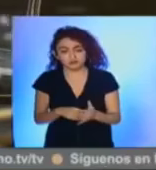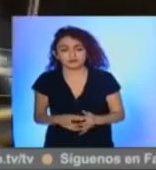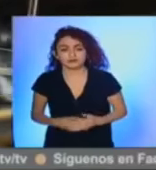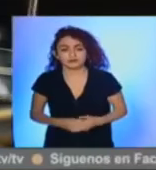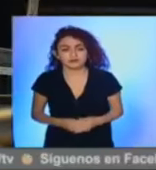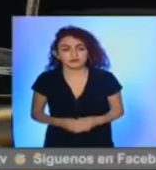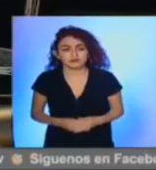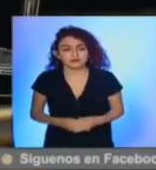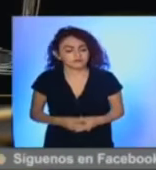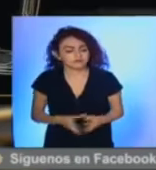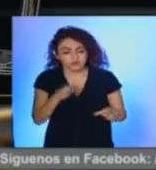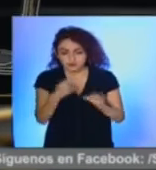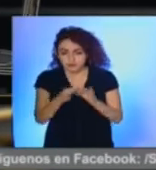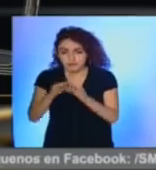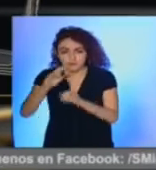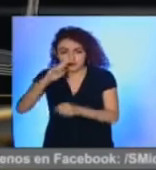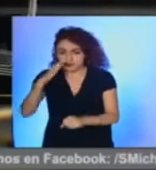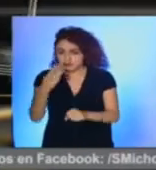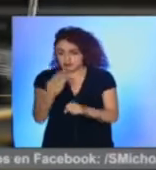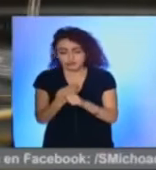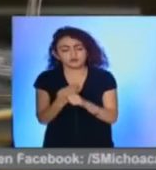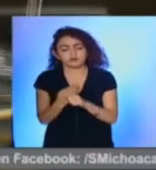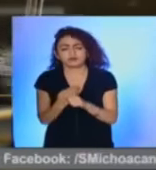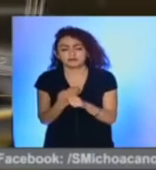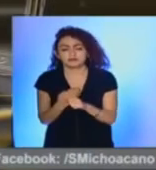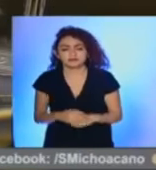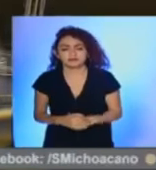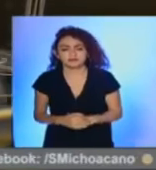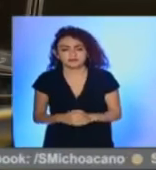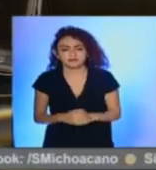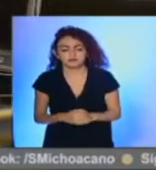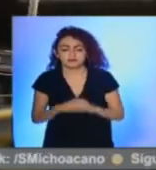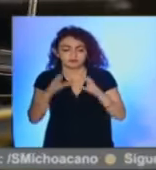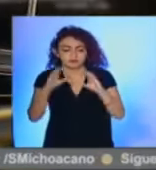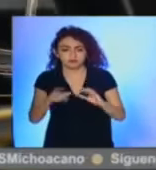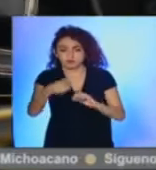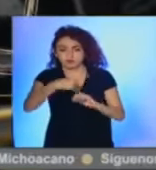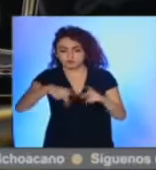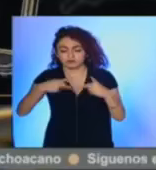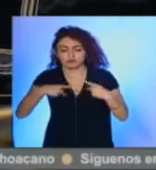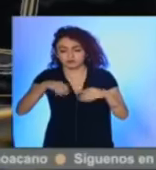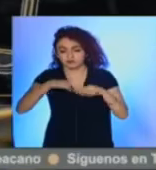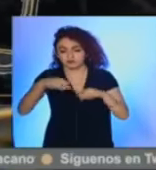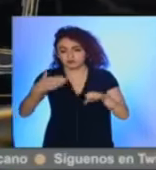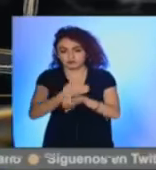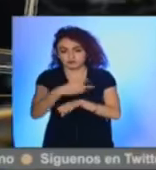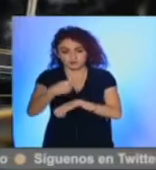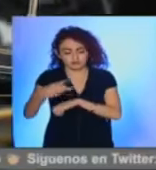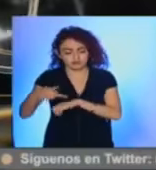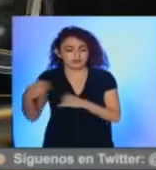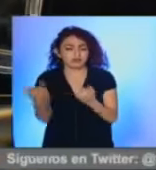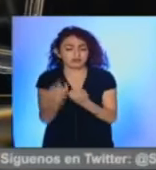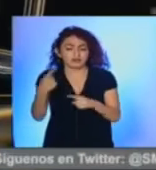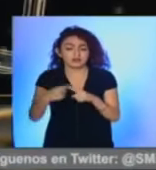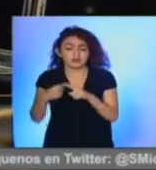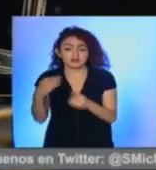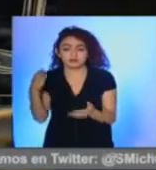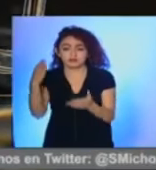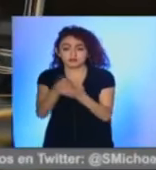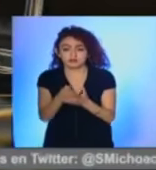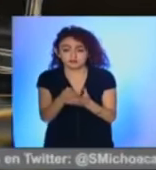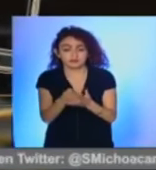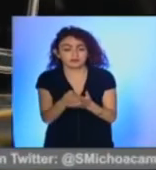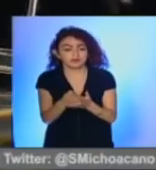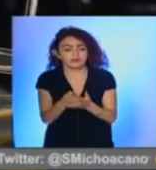han han actuado con responsabilidad y sobre todo pues protegiendo a los trabajadores y sobre todo a quien acude a